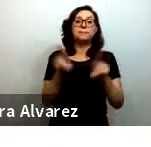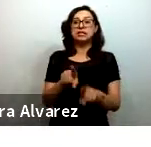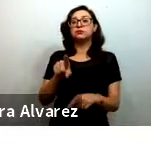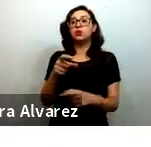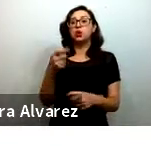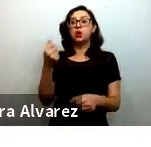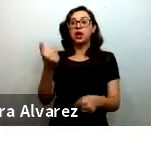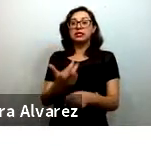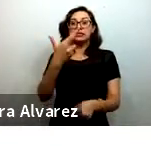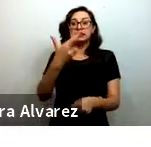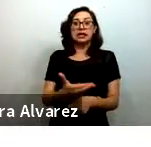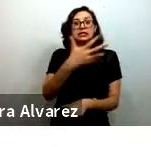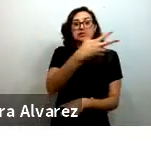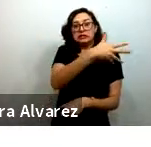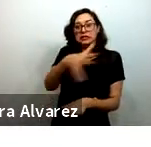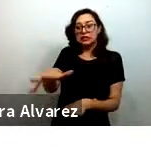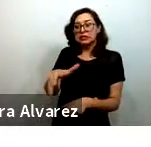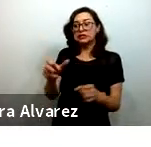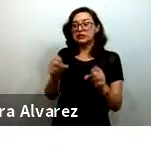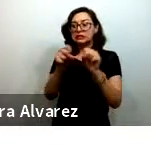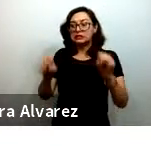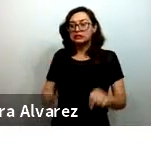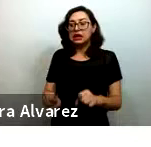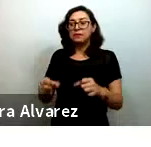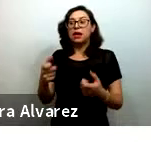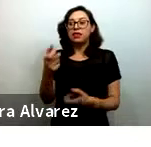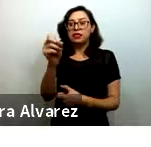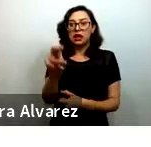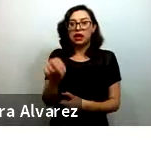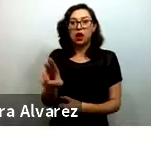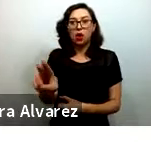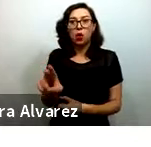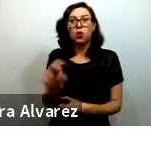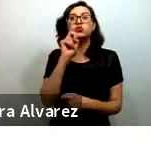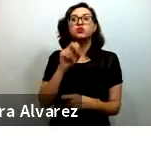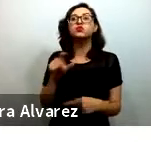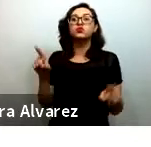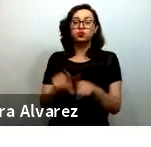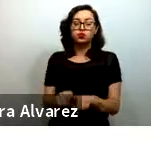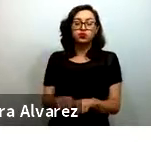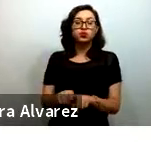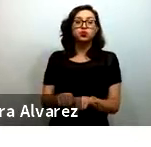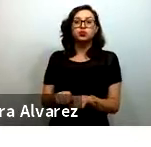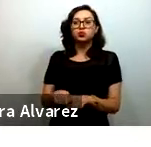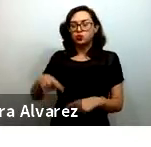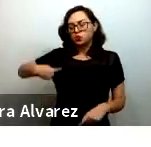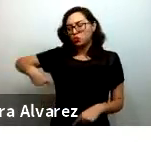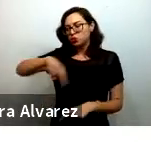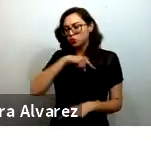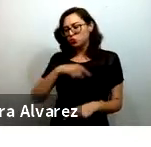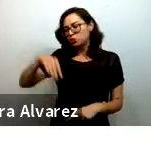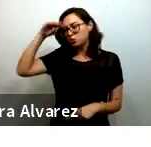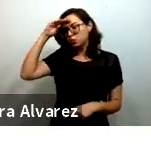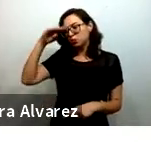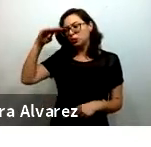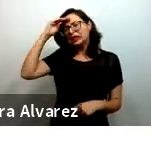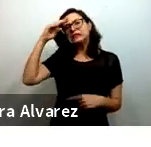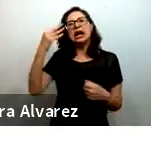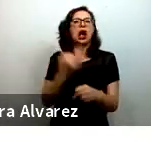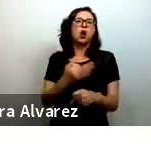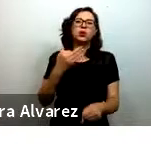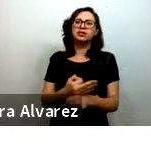del Sistema de Naciones Unidas, estamos hablando, él habla de un catástrofe